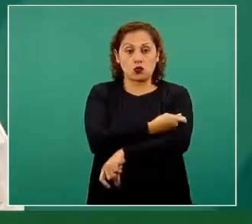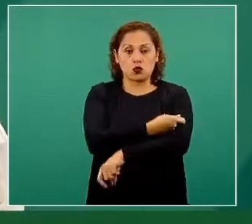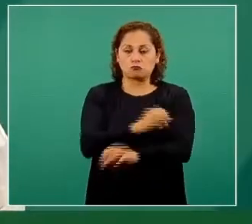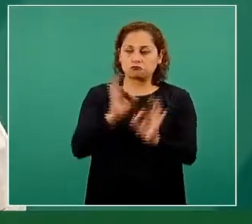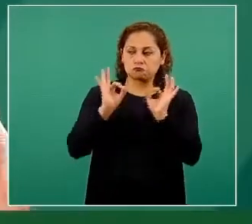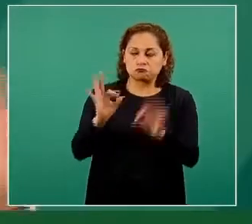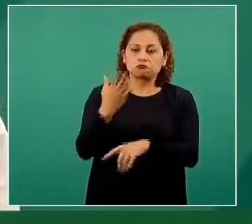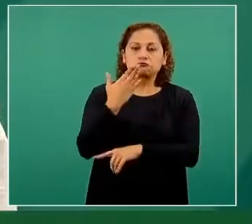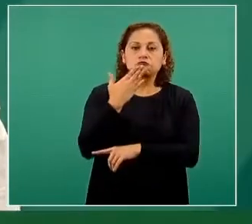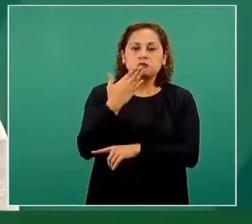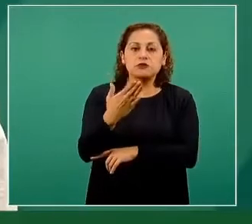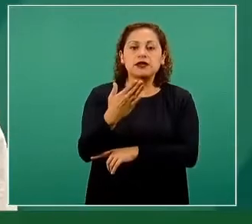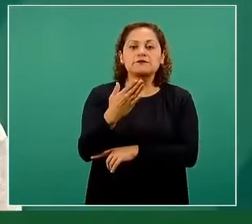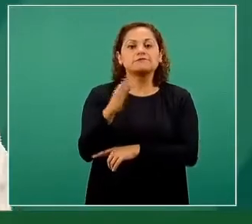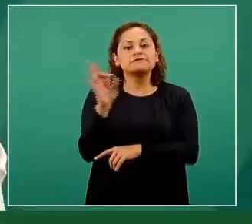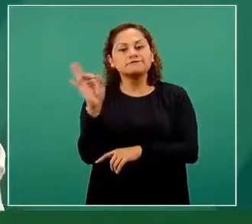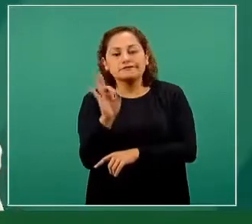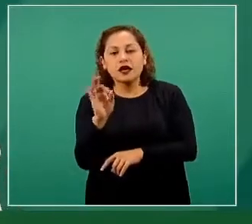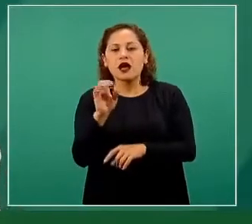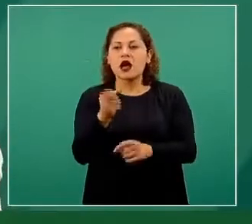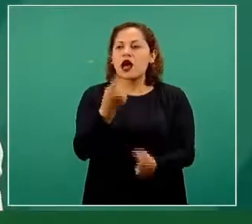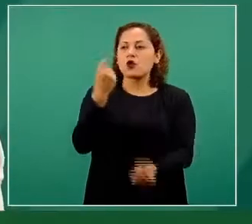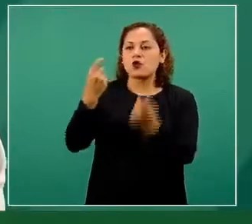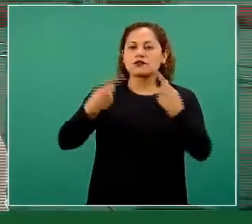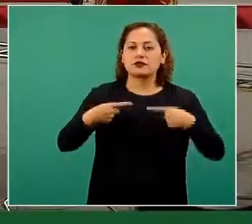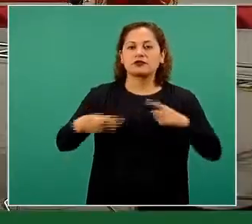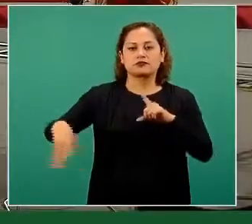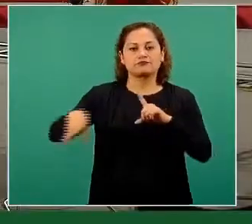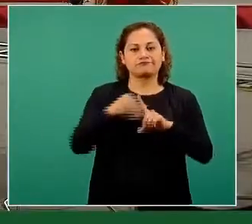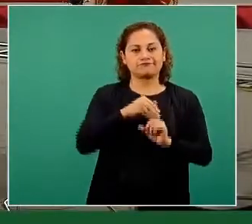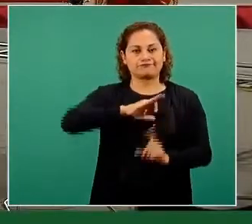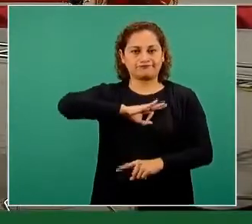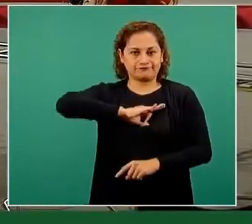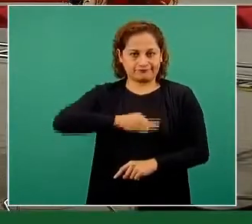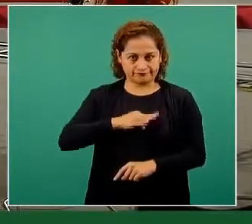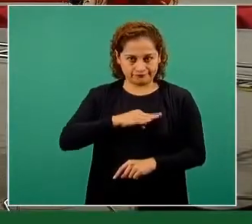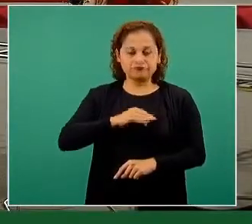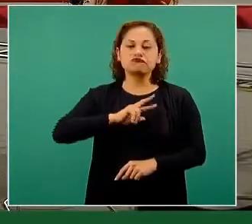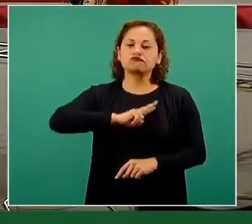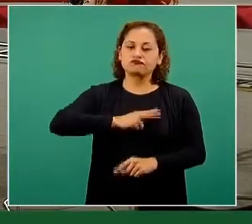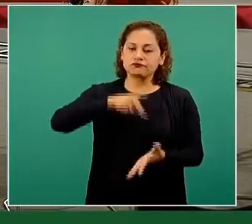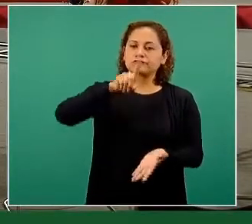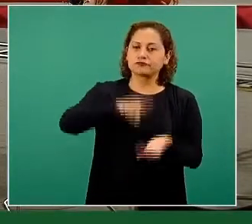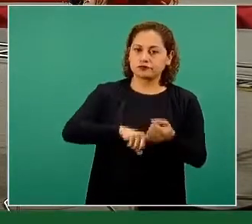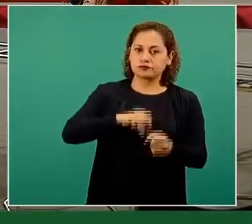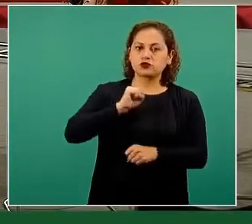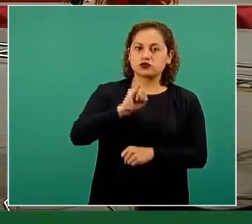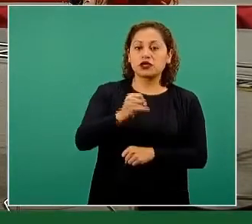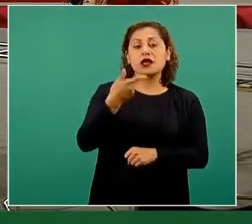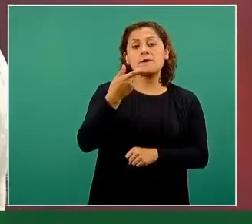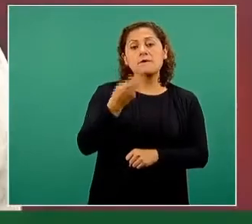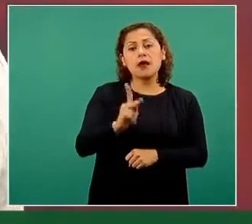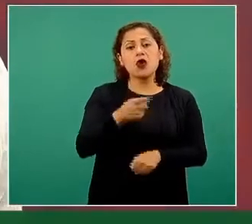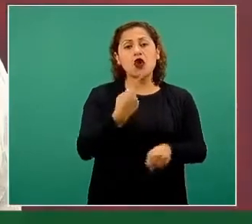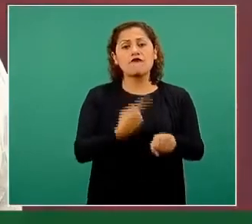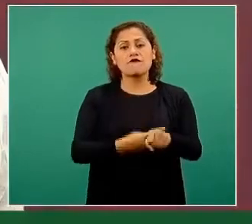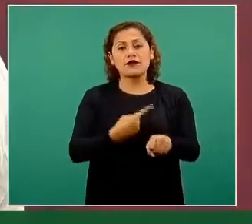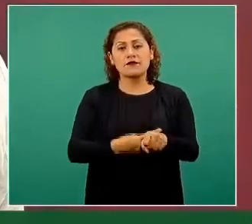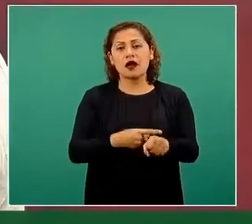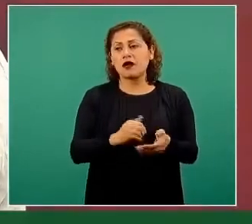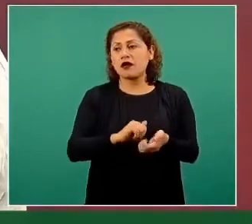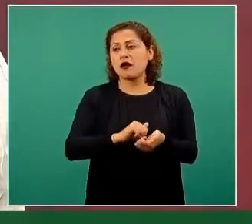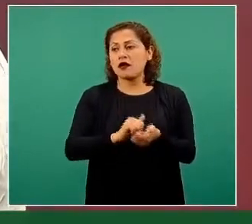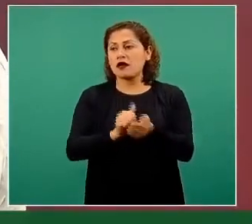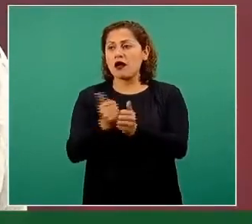Cuando llegan a enfermarse, tienen una enfermedad que tiene muchas menos posibilidades de complicarse o que la persona